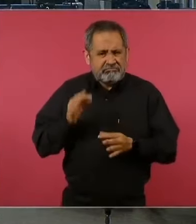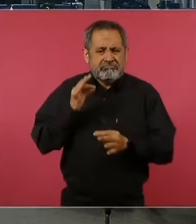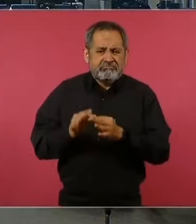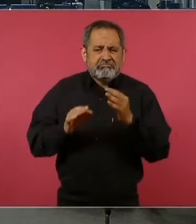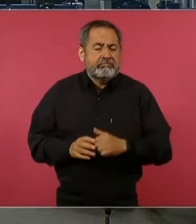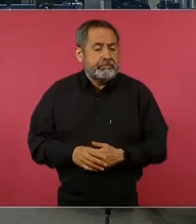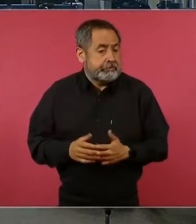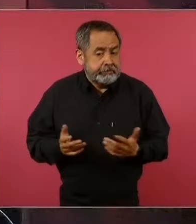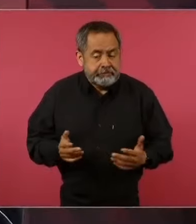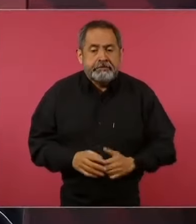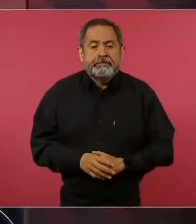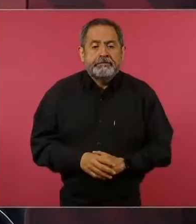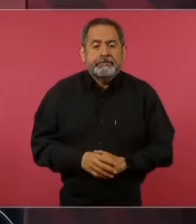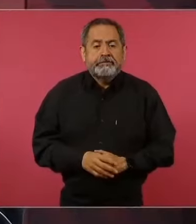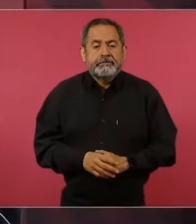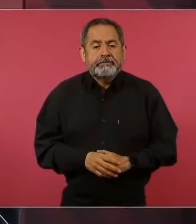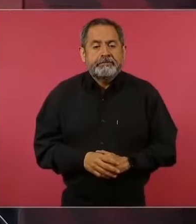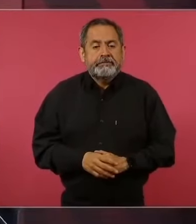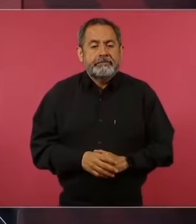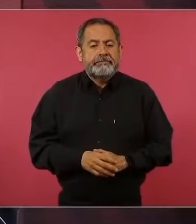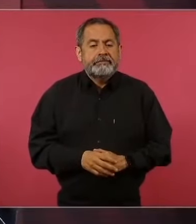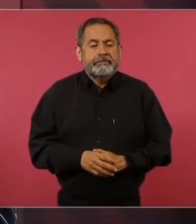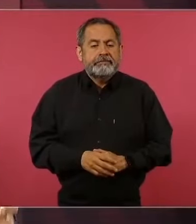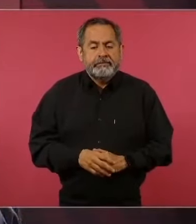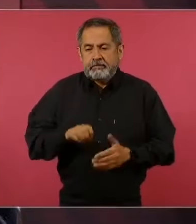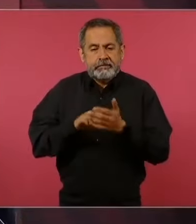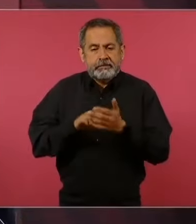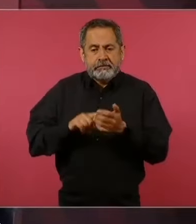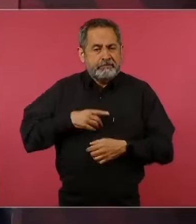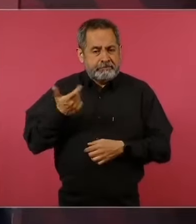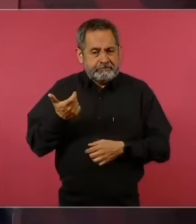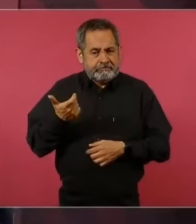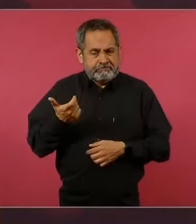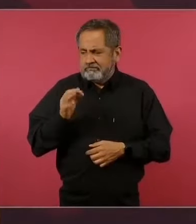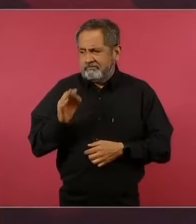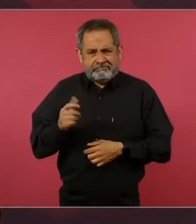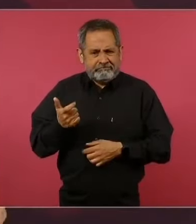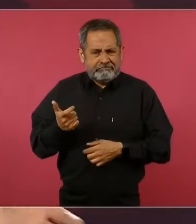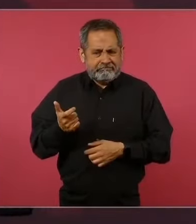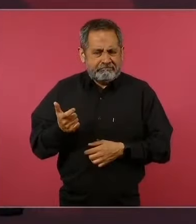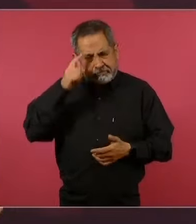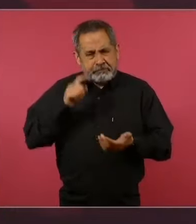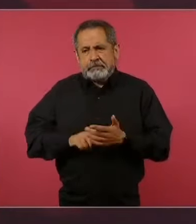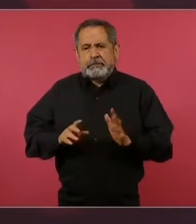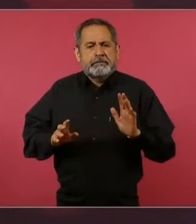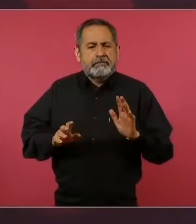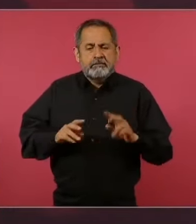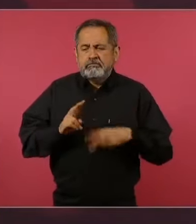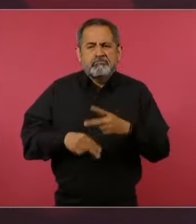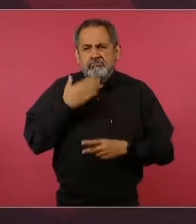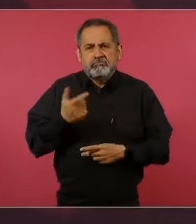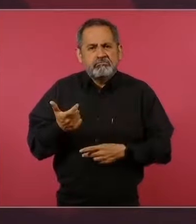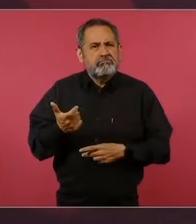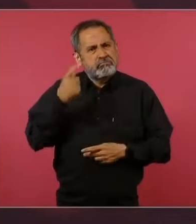Ahora, en el caso del peso, yo creo que vamos a